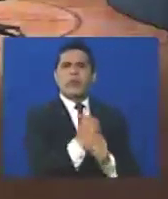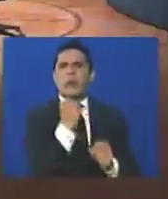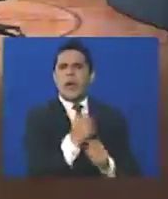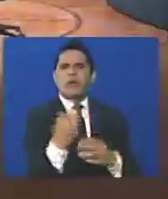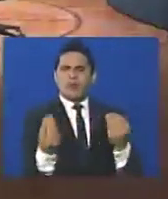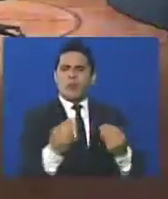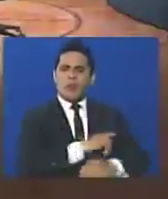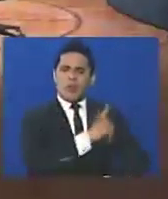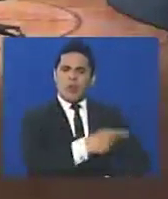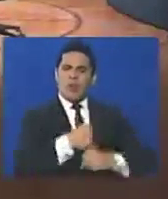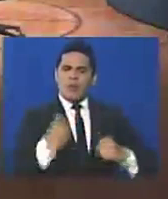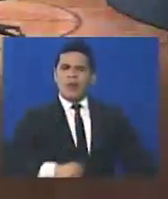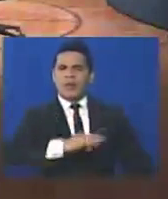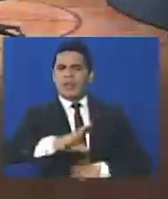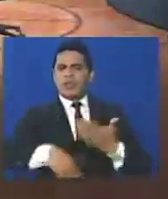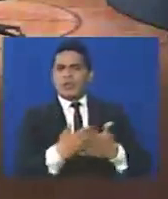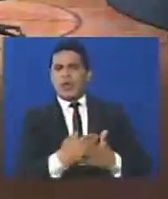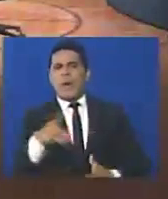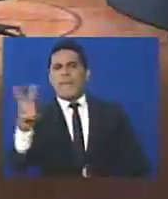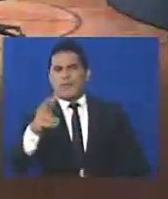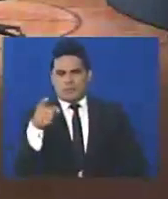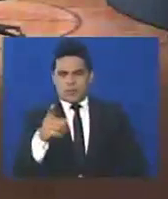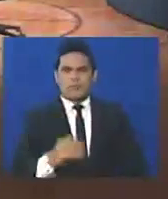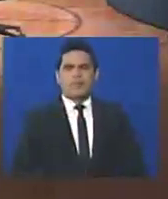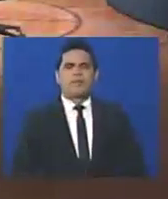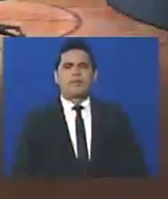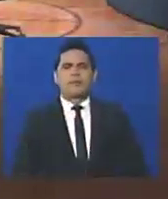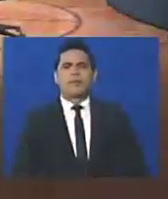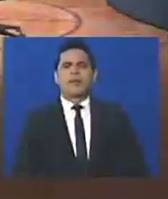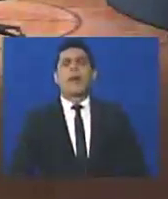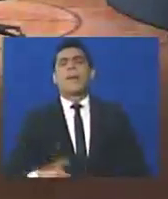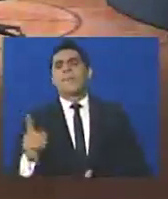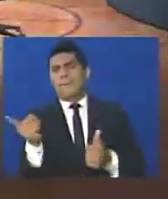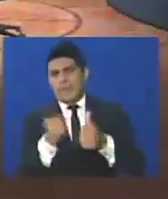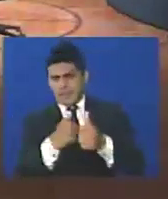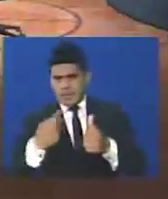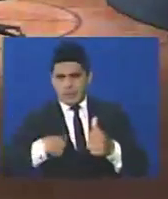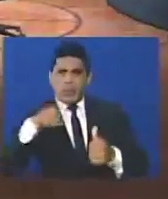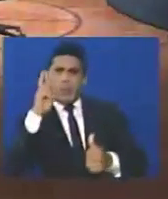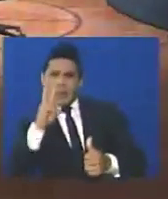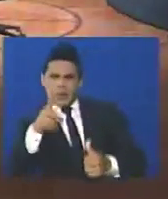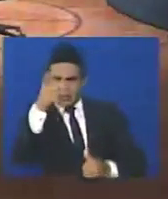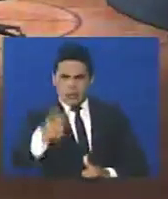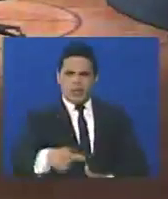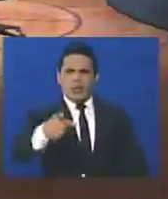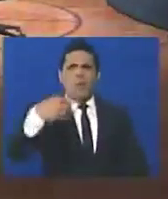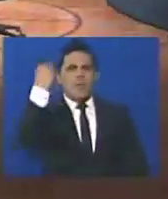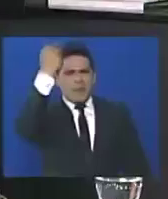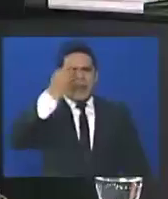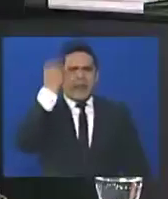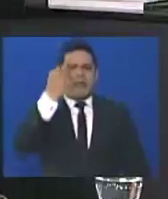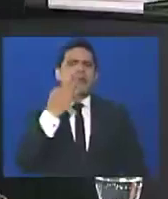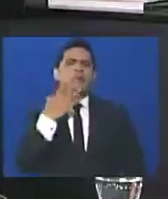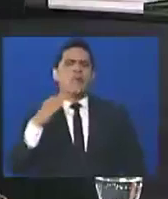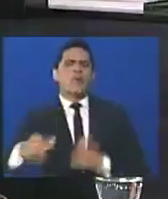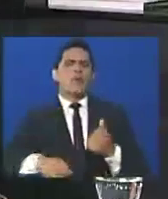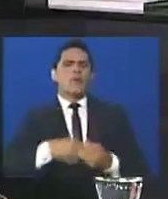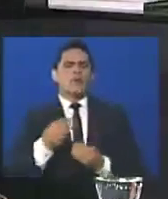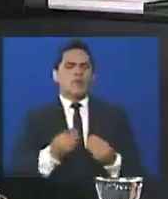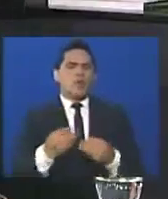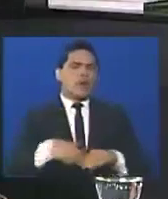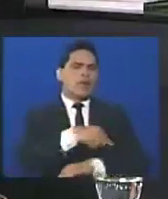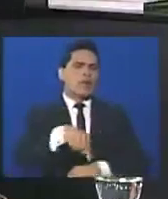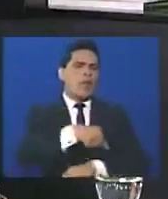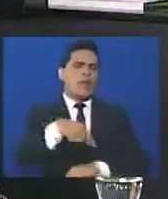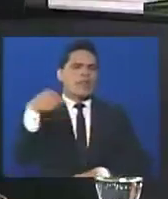muy fuerte. Y yo quería, en primer lugar, observar tu opinión con respecto al momento en